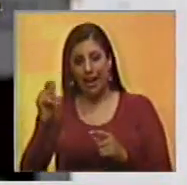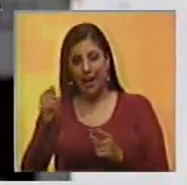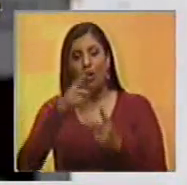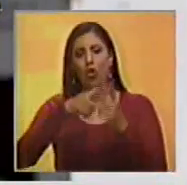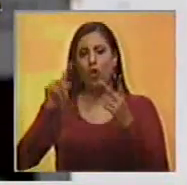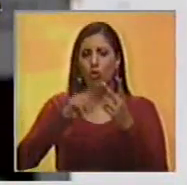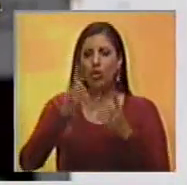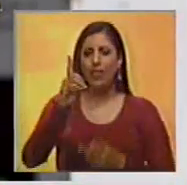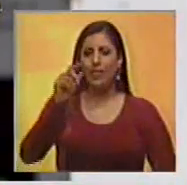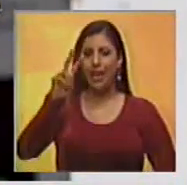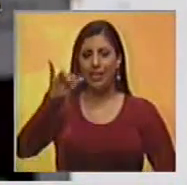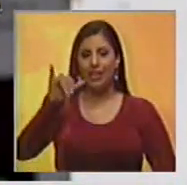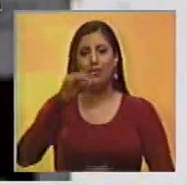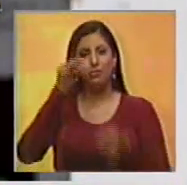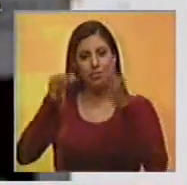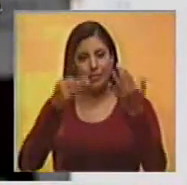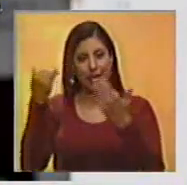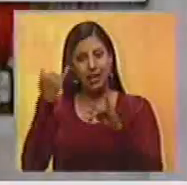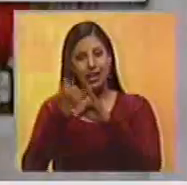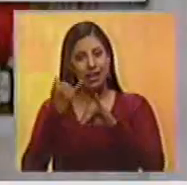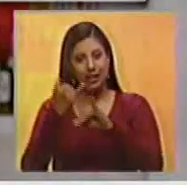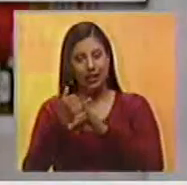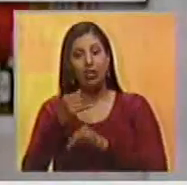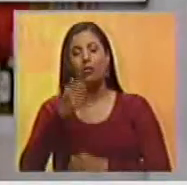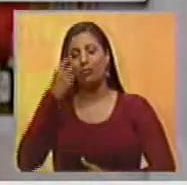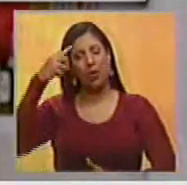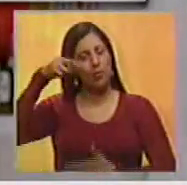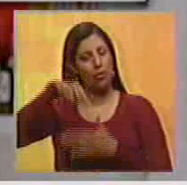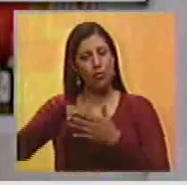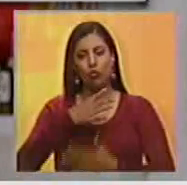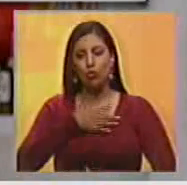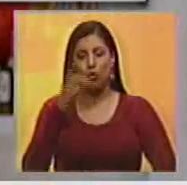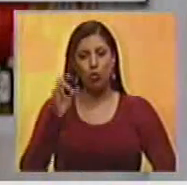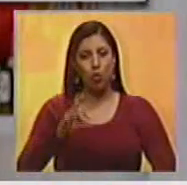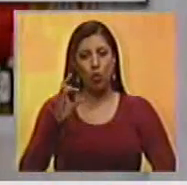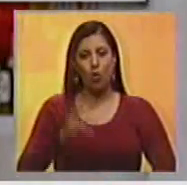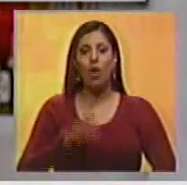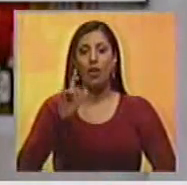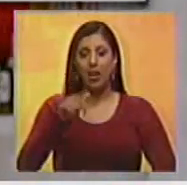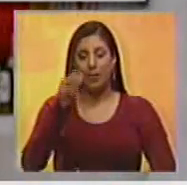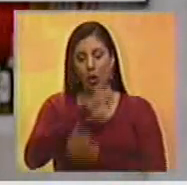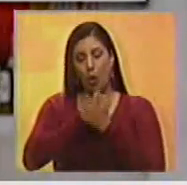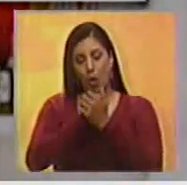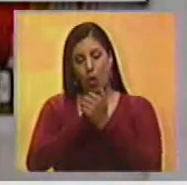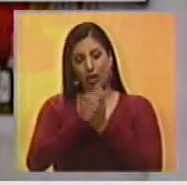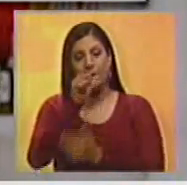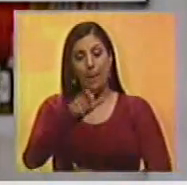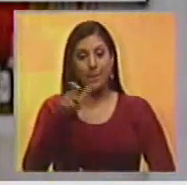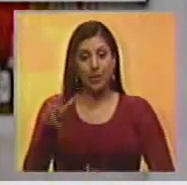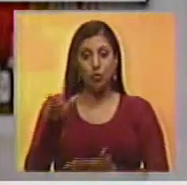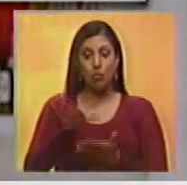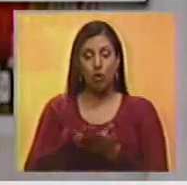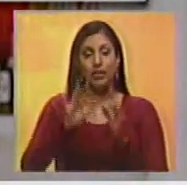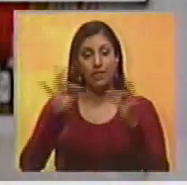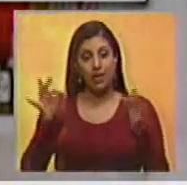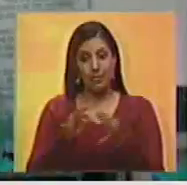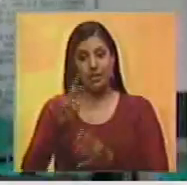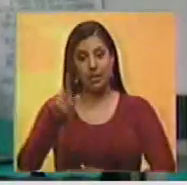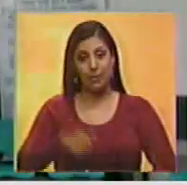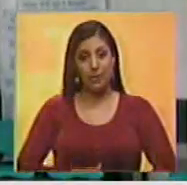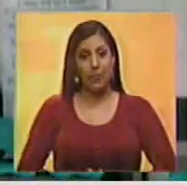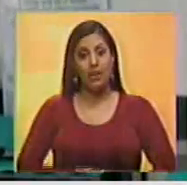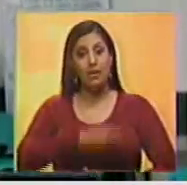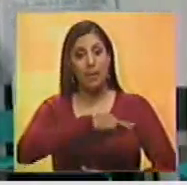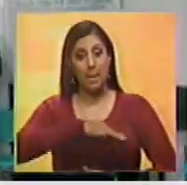Dani Alves expresaron a través de sus redes sociales su profundo pesar por la tragedia y sus oraciones para las víctimas y sus familiares.